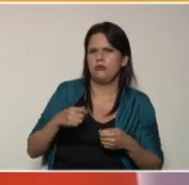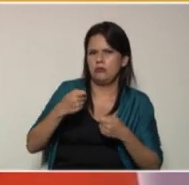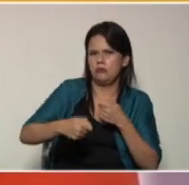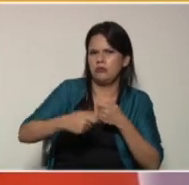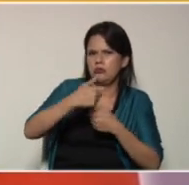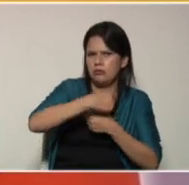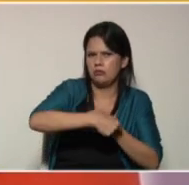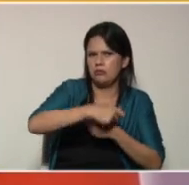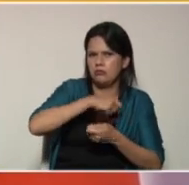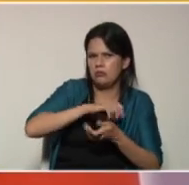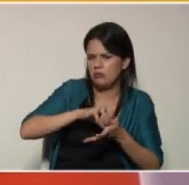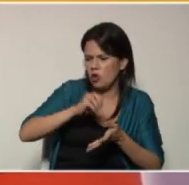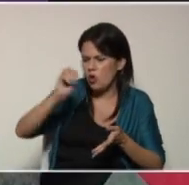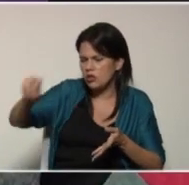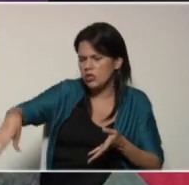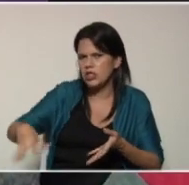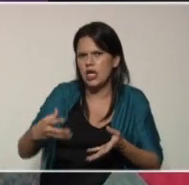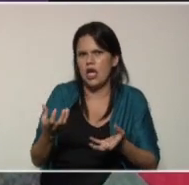También observamos aquí